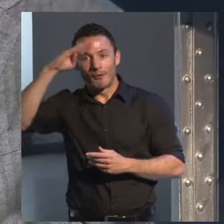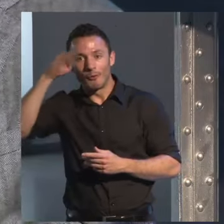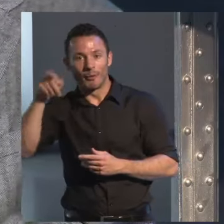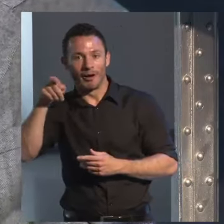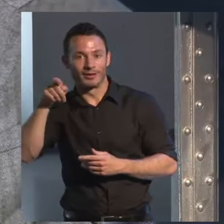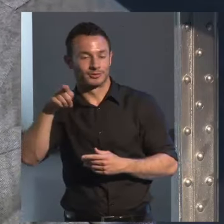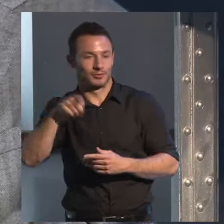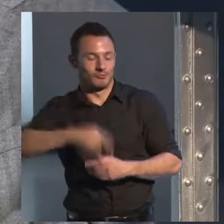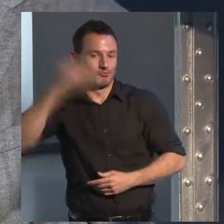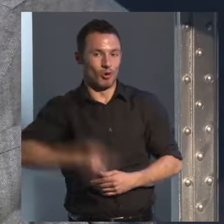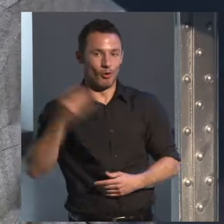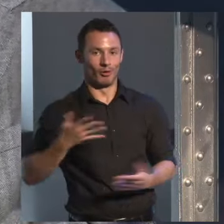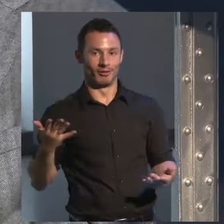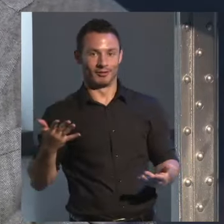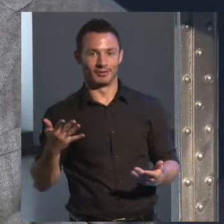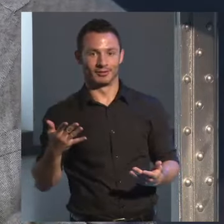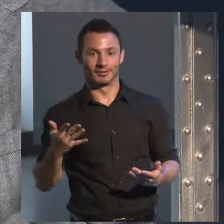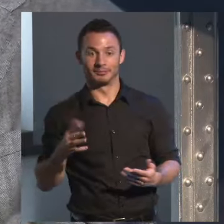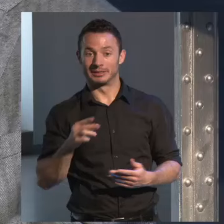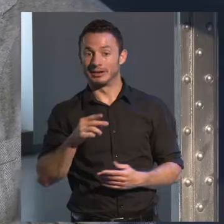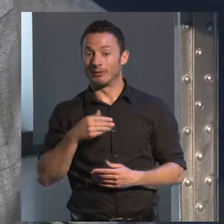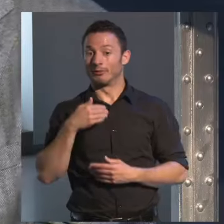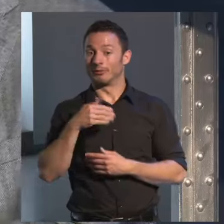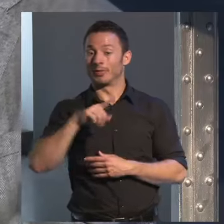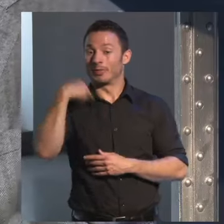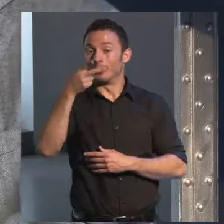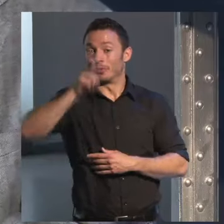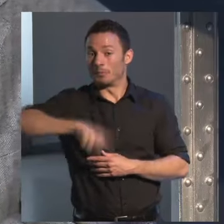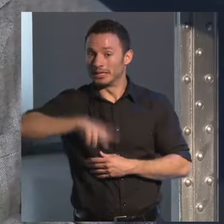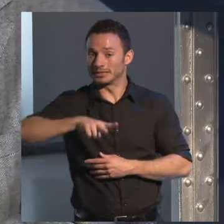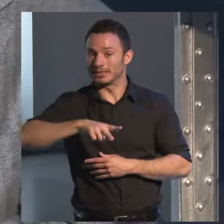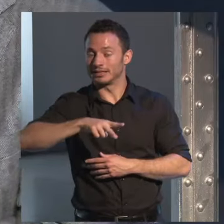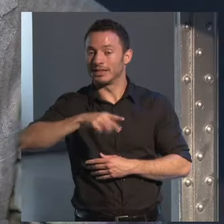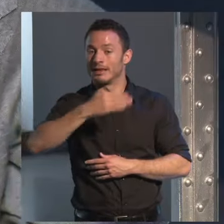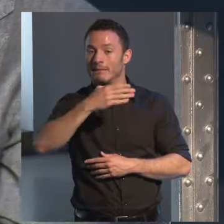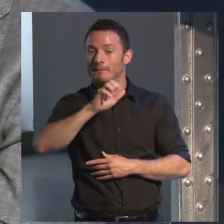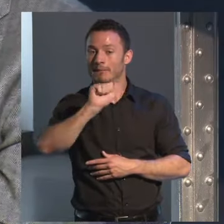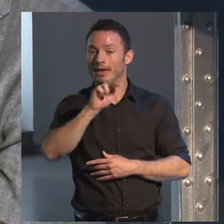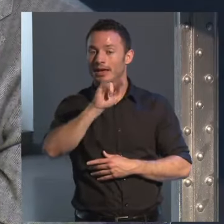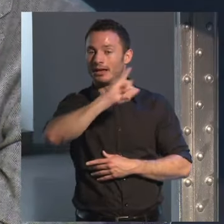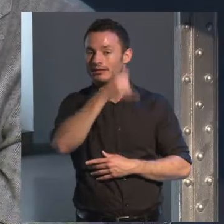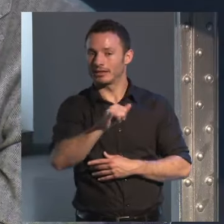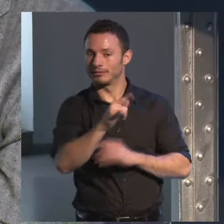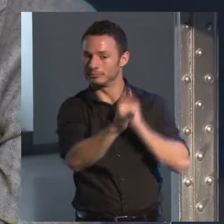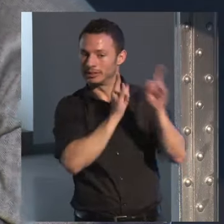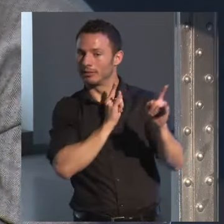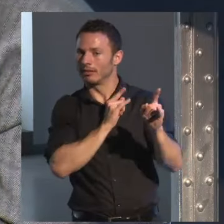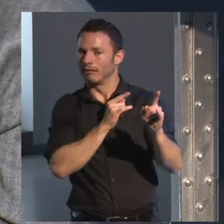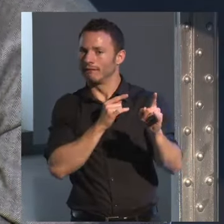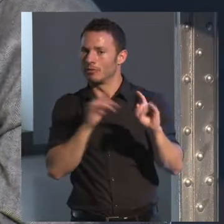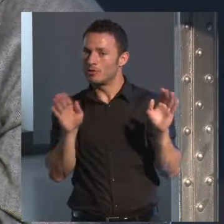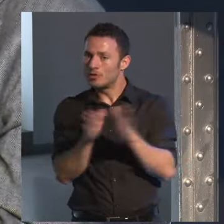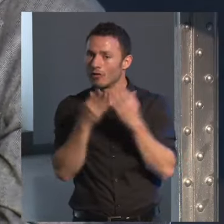tarde me llama Beatriz de Moura y me dice queremos publicar tu novela entonces hay que lanzarse hay que lanzarse